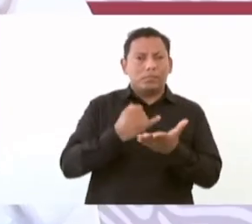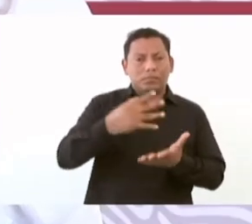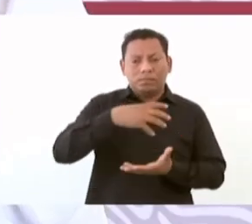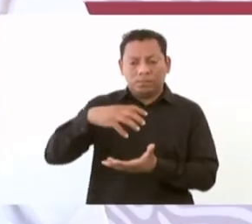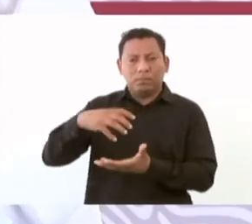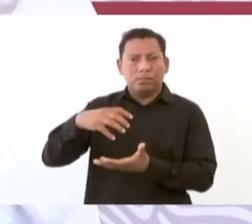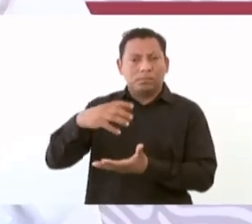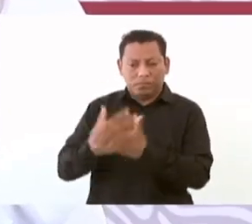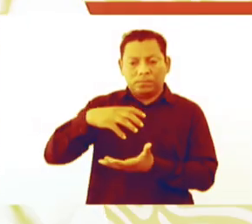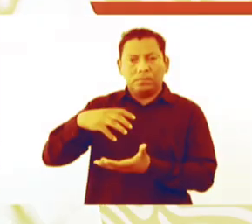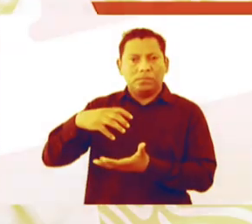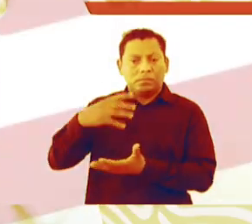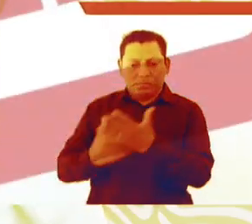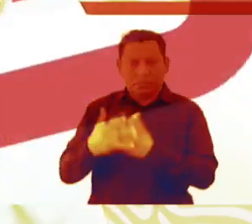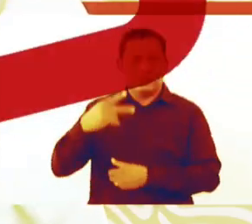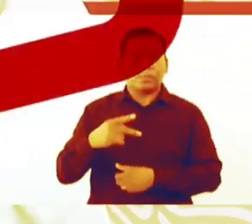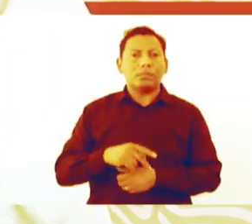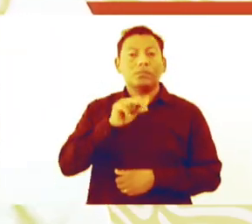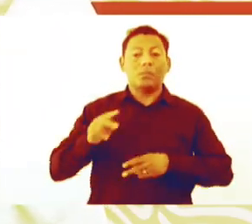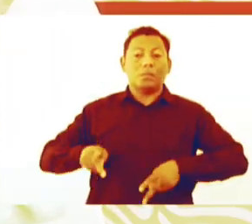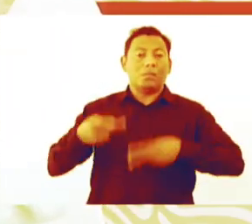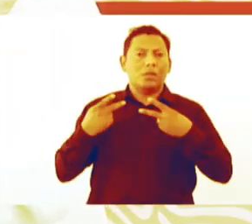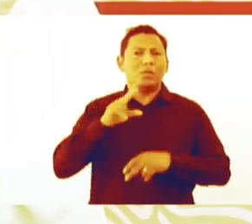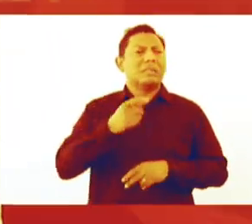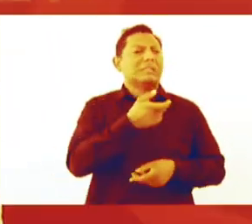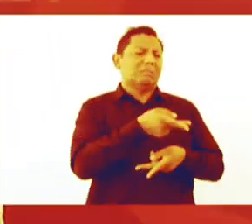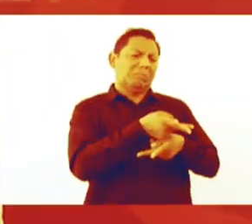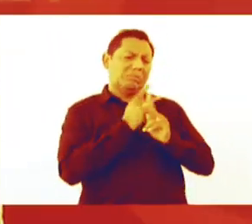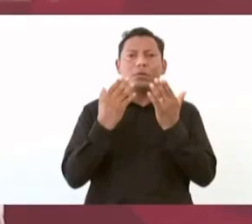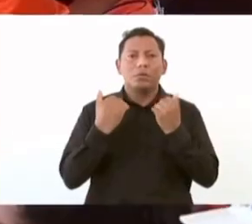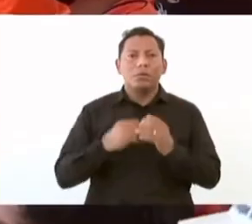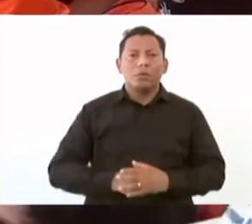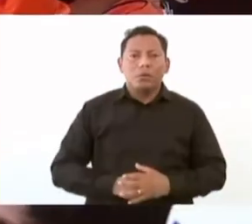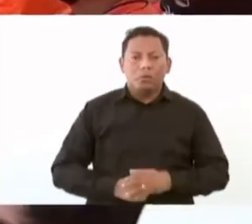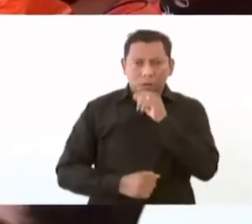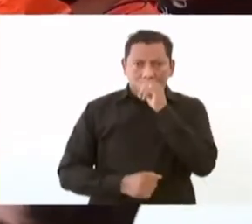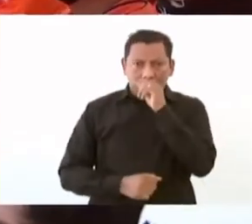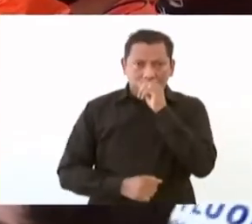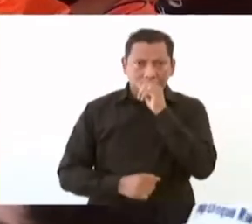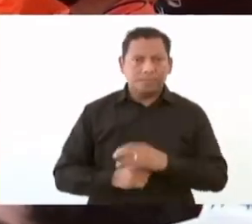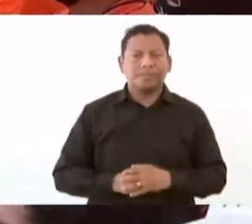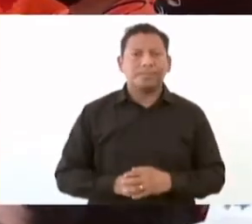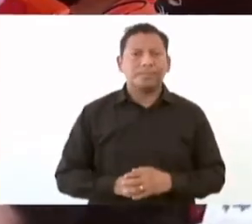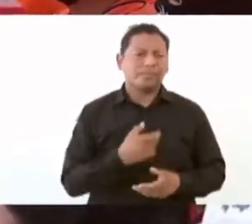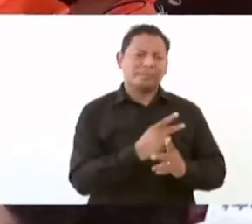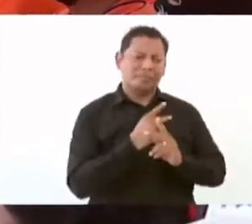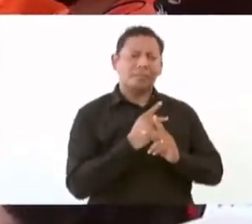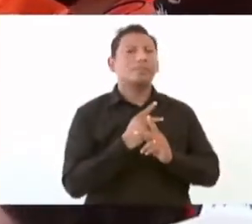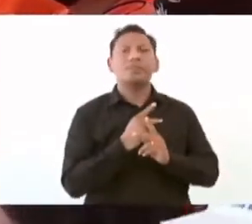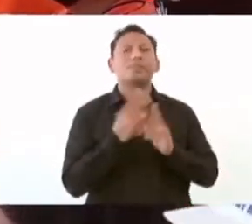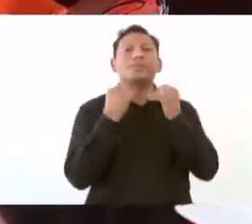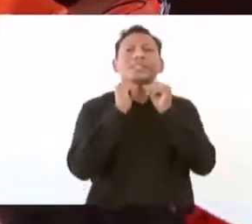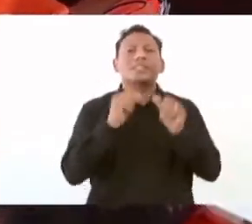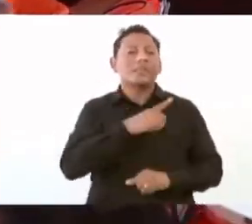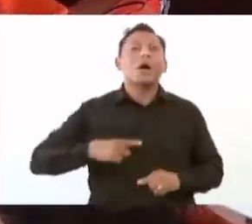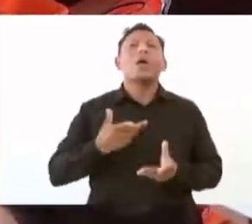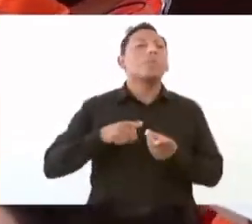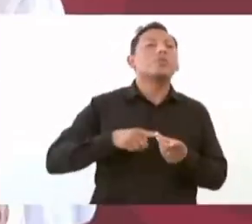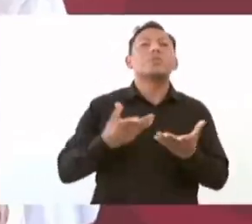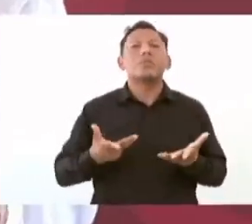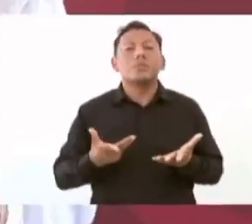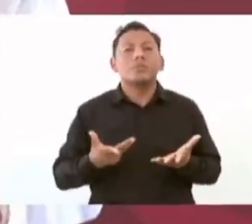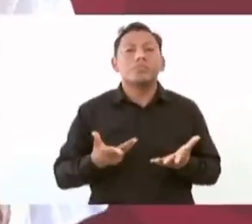con el dinero del pueblo. No es deuda, no es deuda. No hemos pedido deuda. No hemos contratado deuda. ¿Dónde está